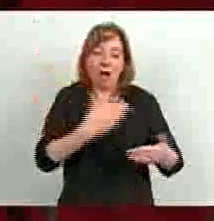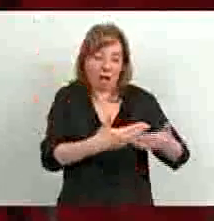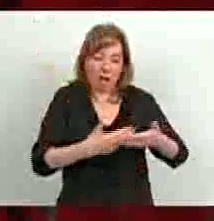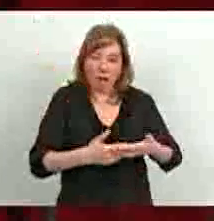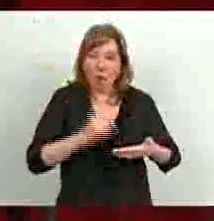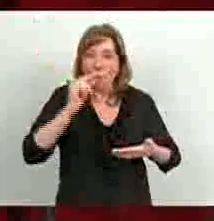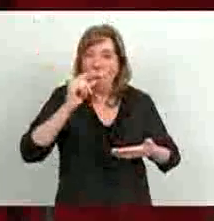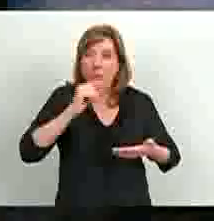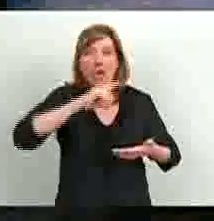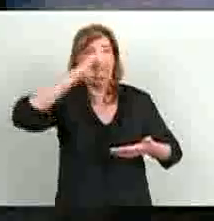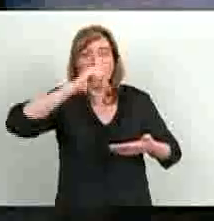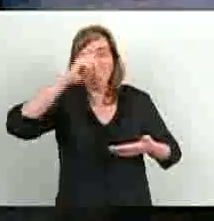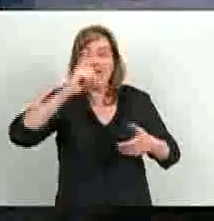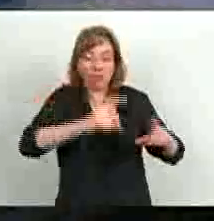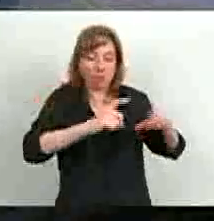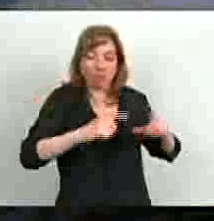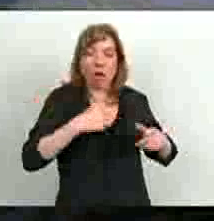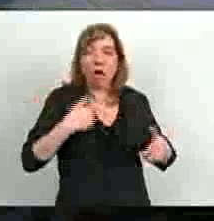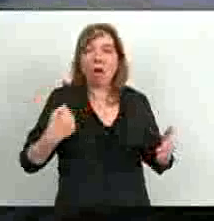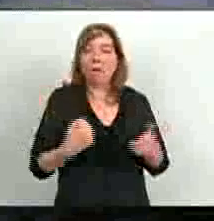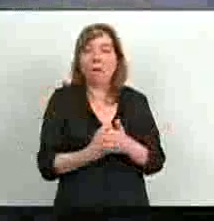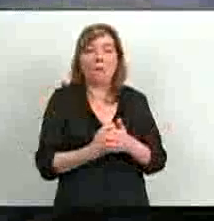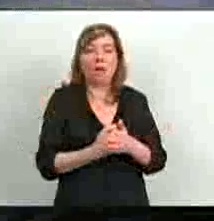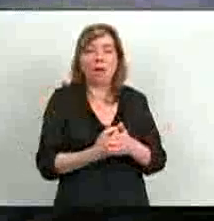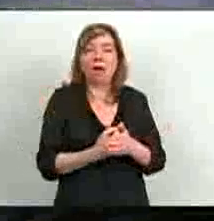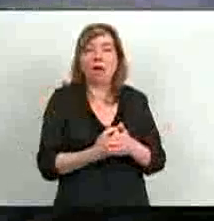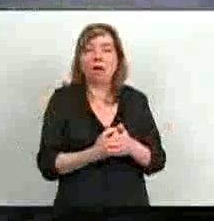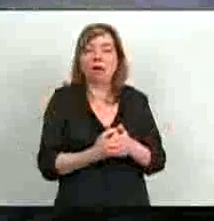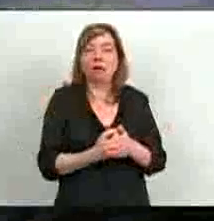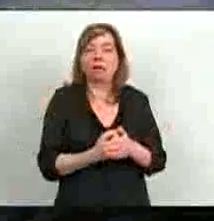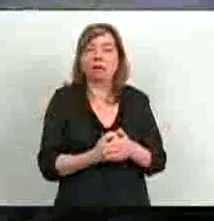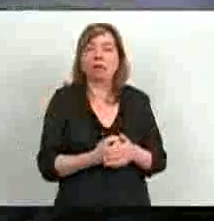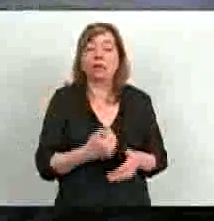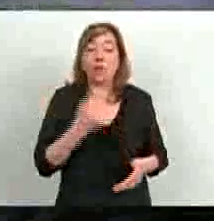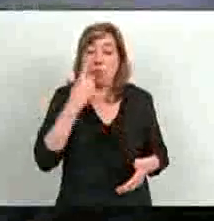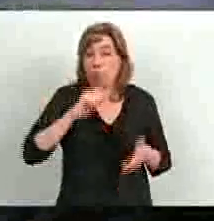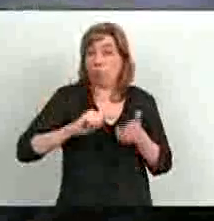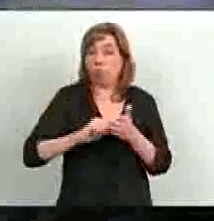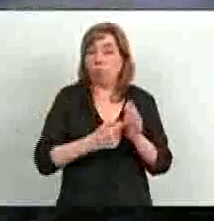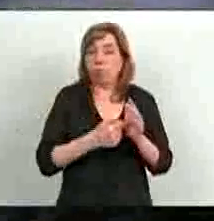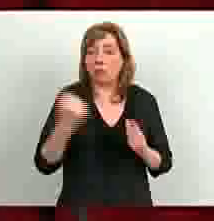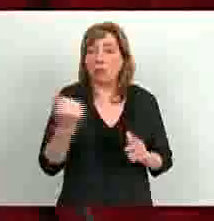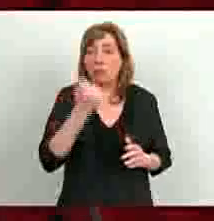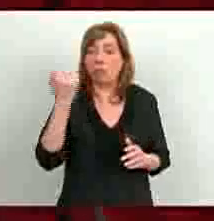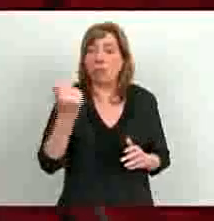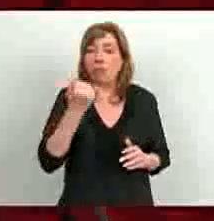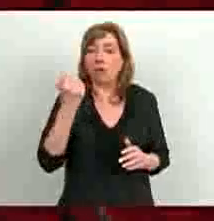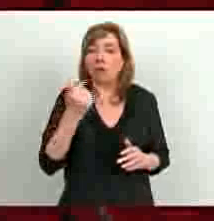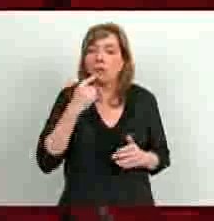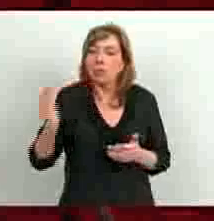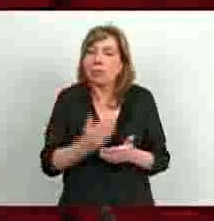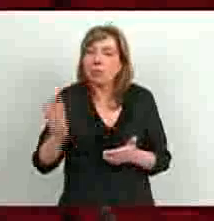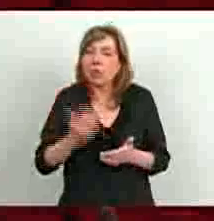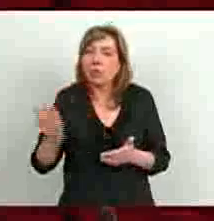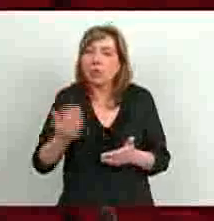Impactan porque marcan puntos de inflexión. El punto de inflexión de mayor producción